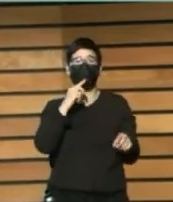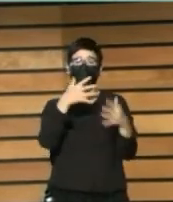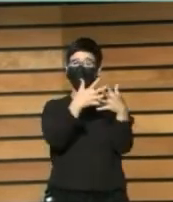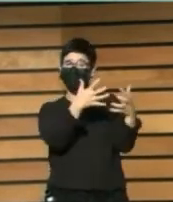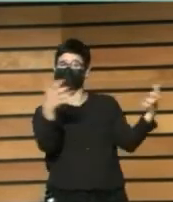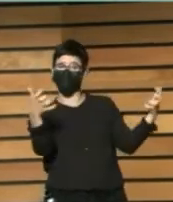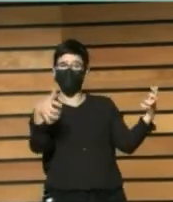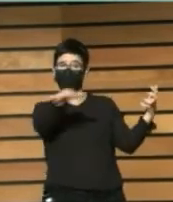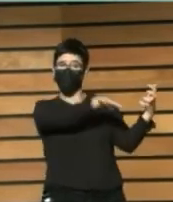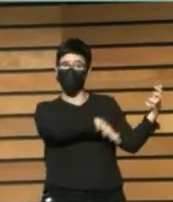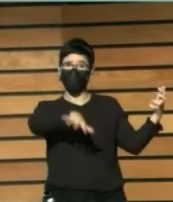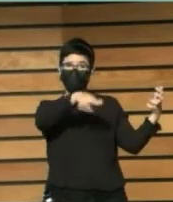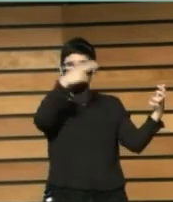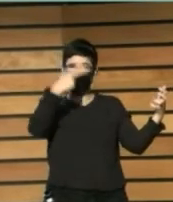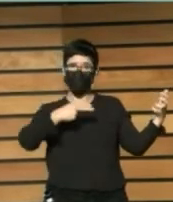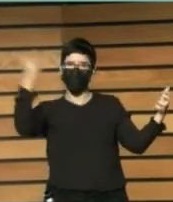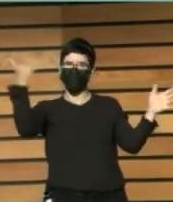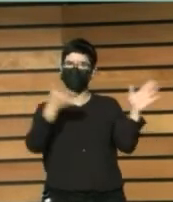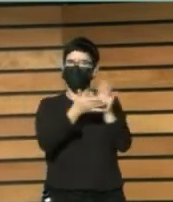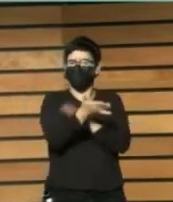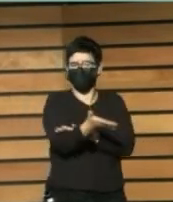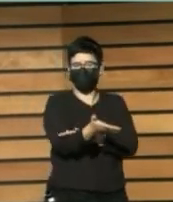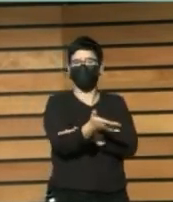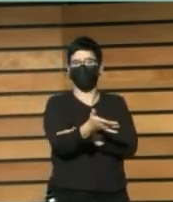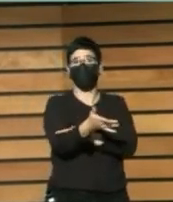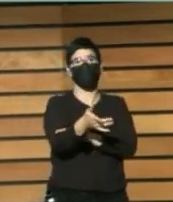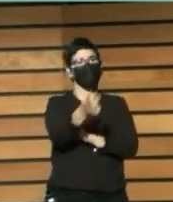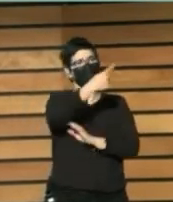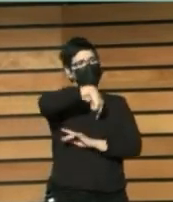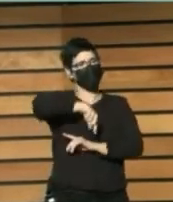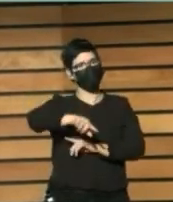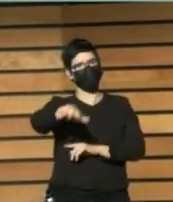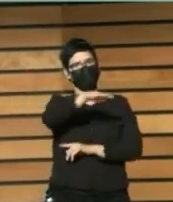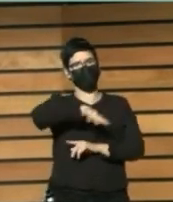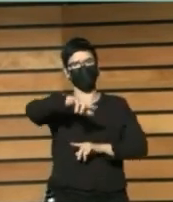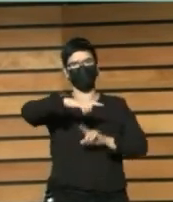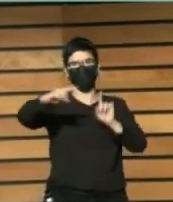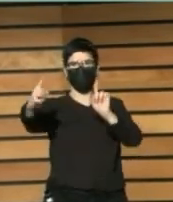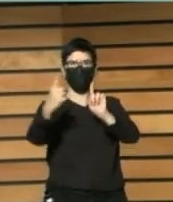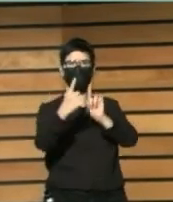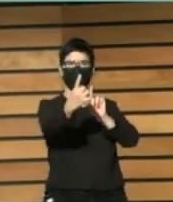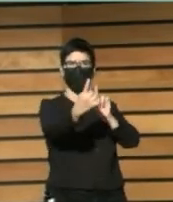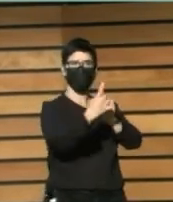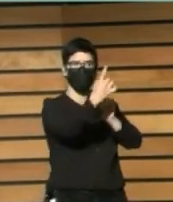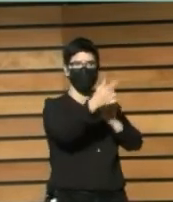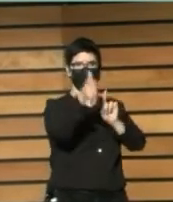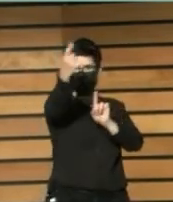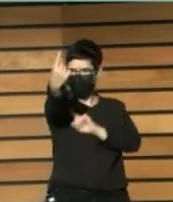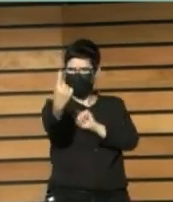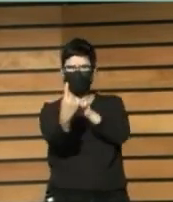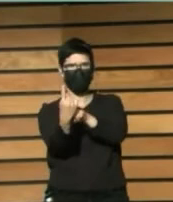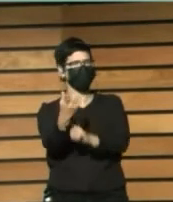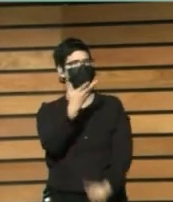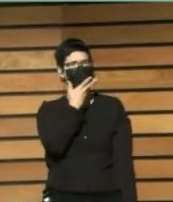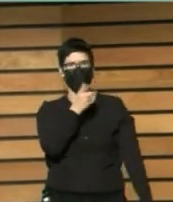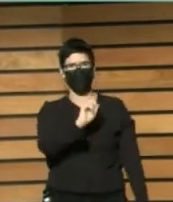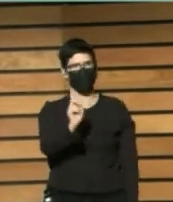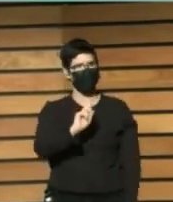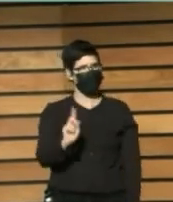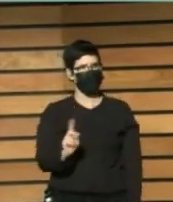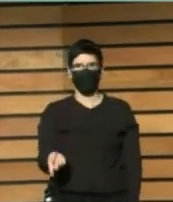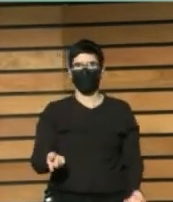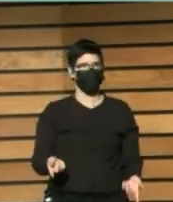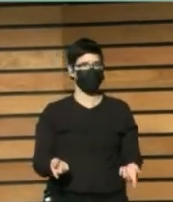Como aquellos Espacios Donde nos encontramos Con extraños A los que no conocemos A los que conocemos De forma